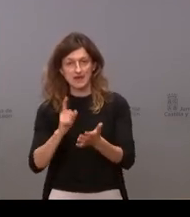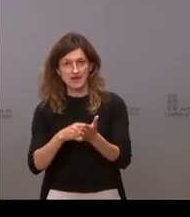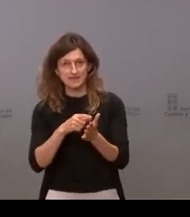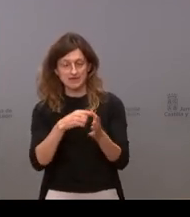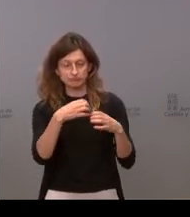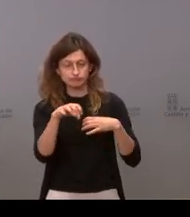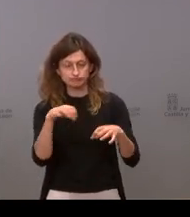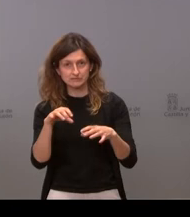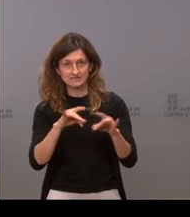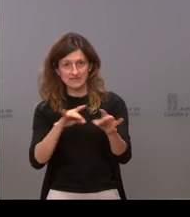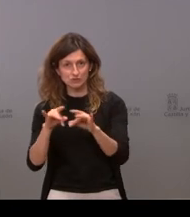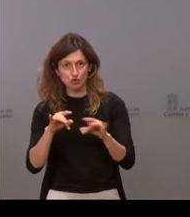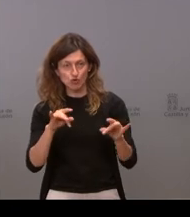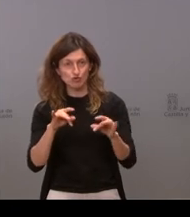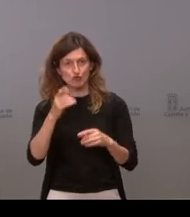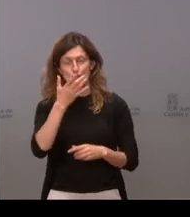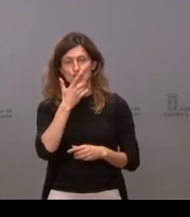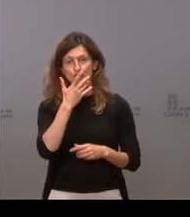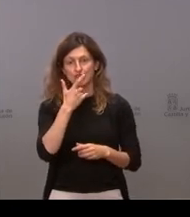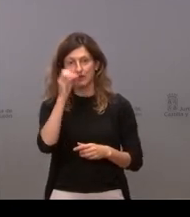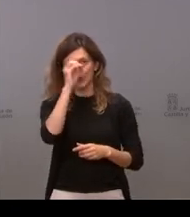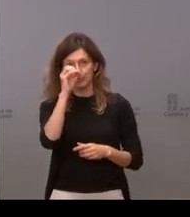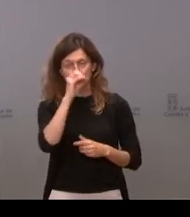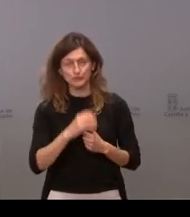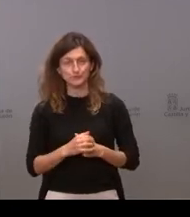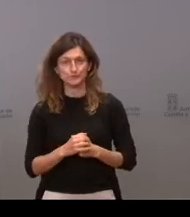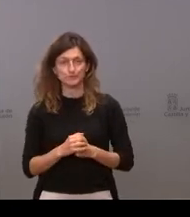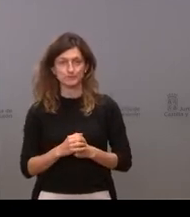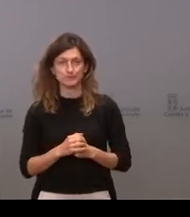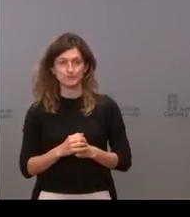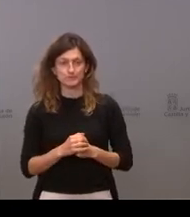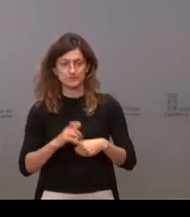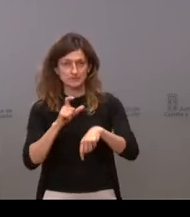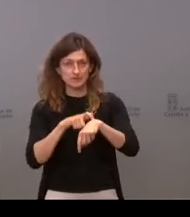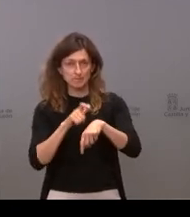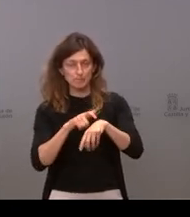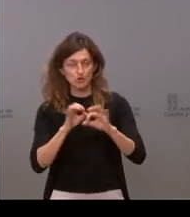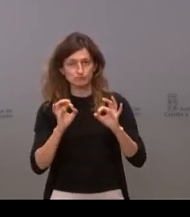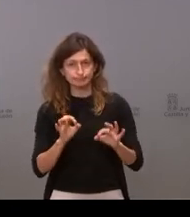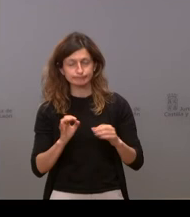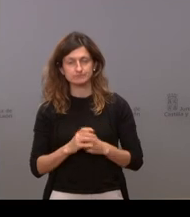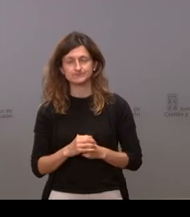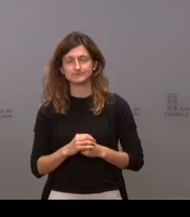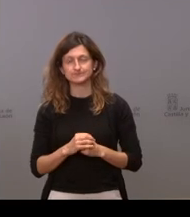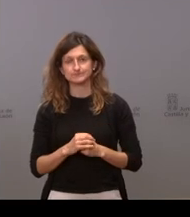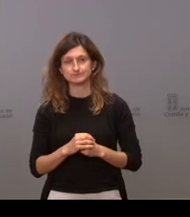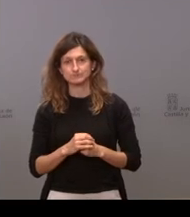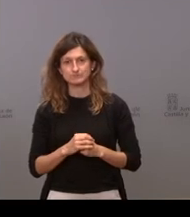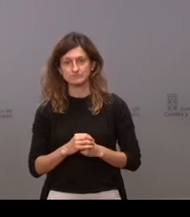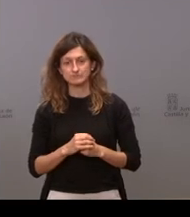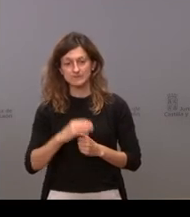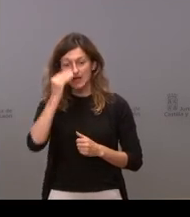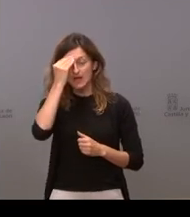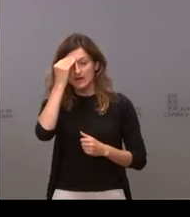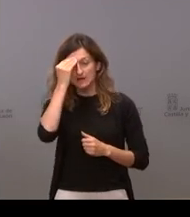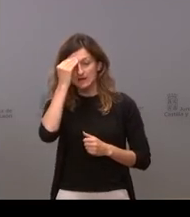quería conocer un poco una valoración sobre el tiempo que ha transcurrido desde que creo que fue a finales